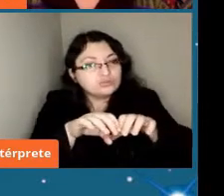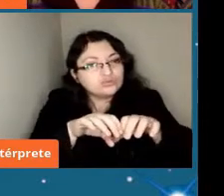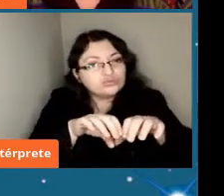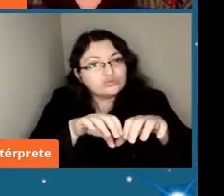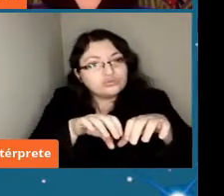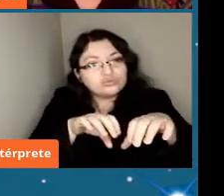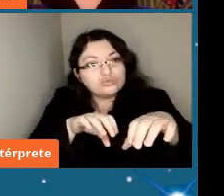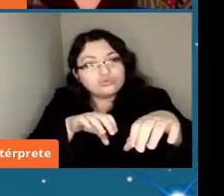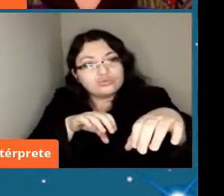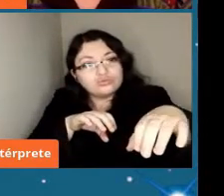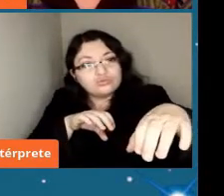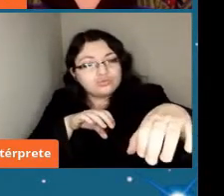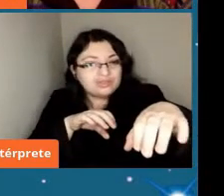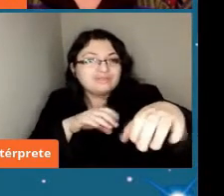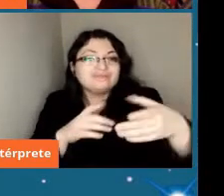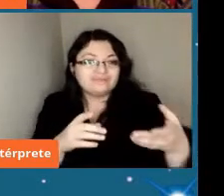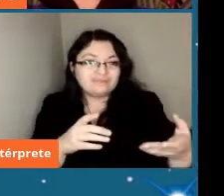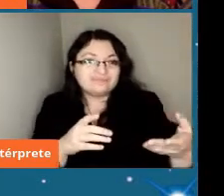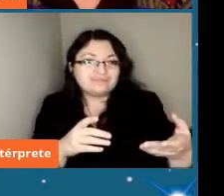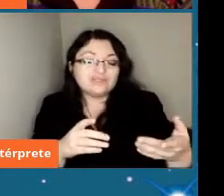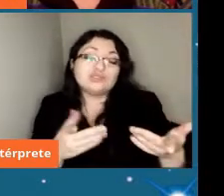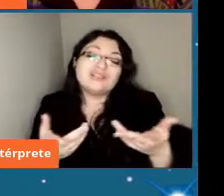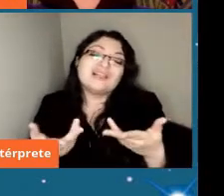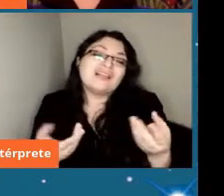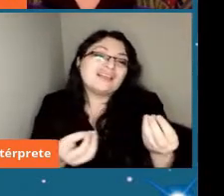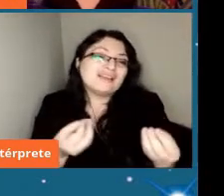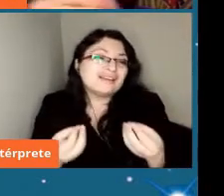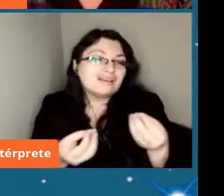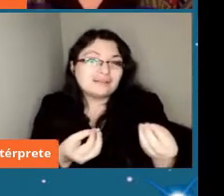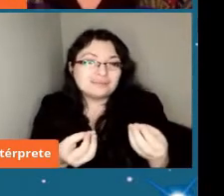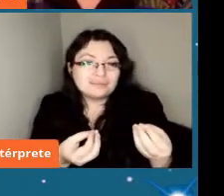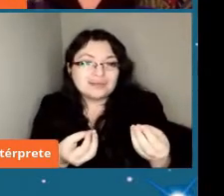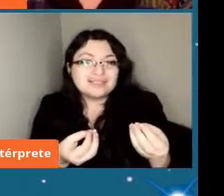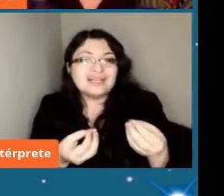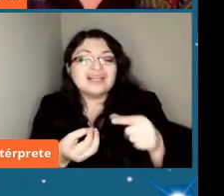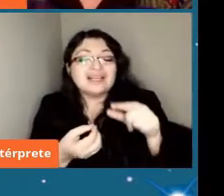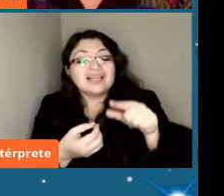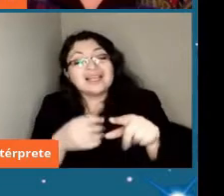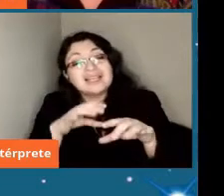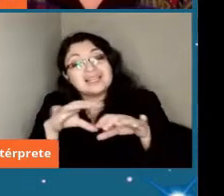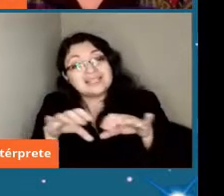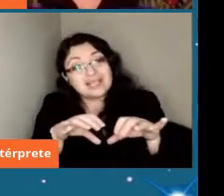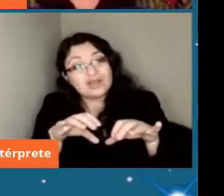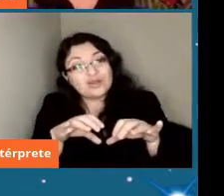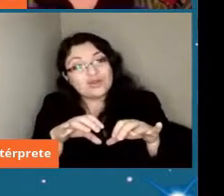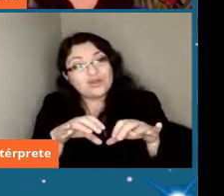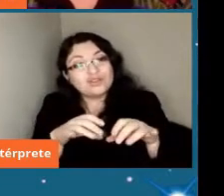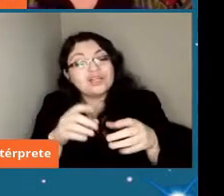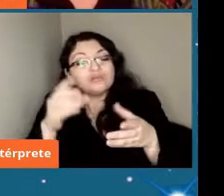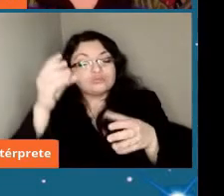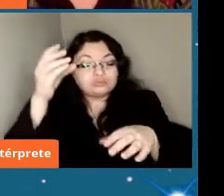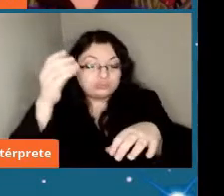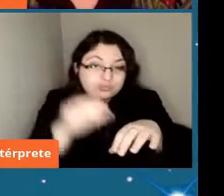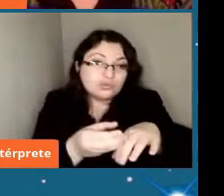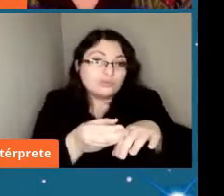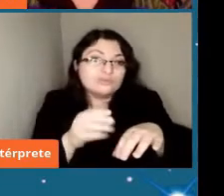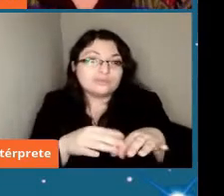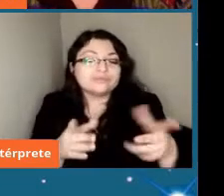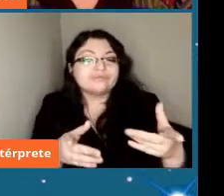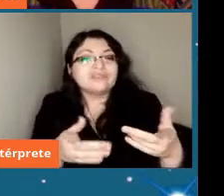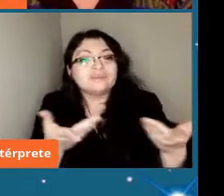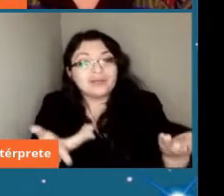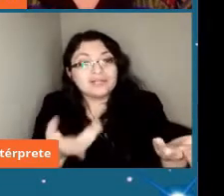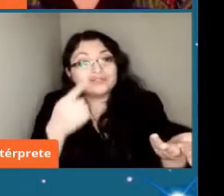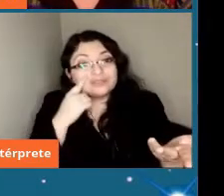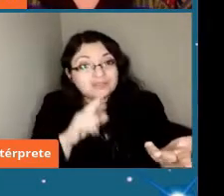transantárticas entonces va a generar que el material sea depositado en estos lugares entonces por eso se ve